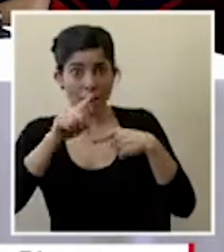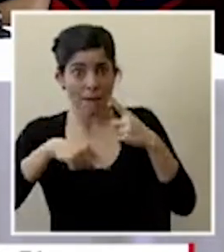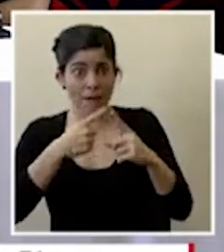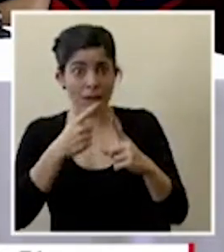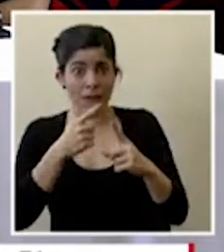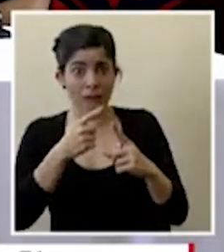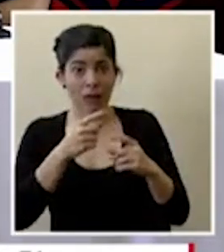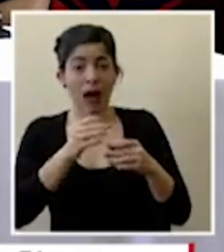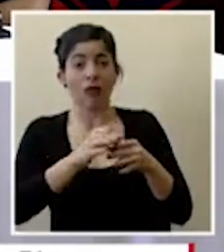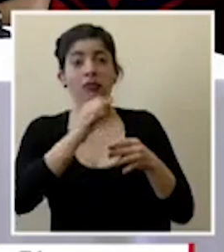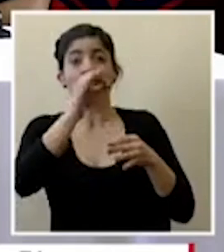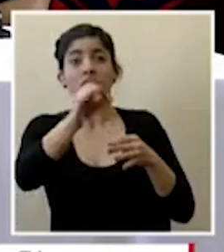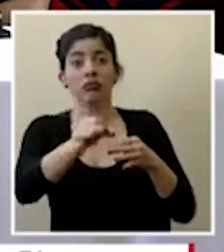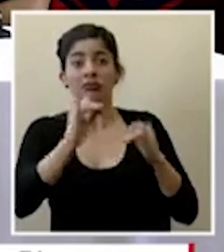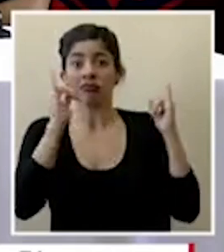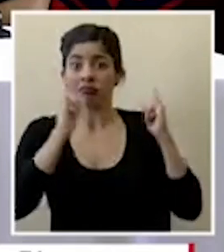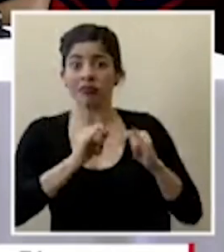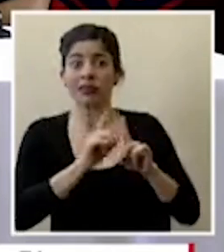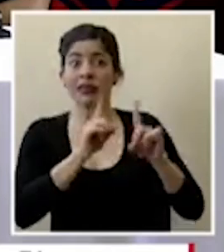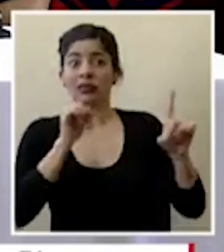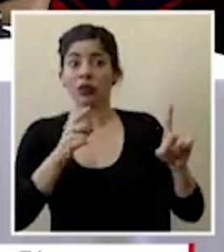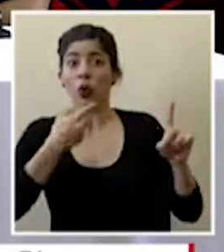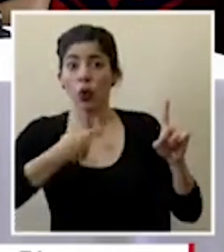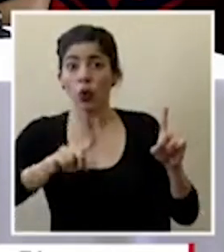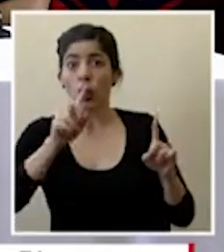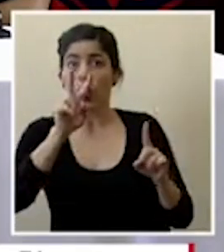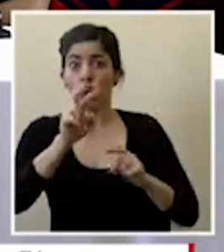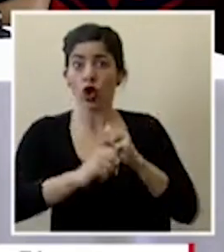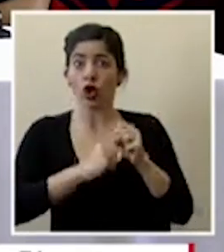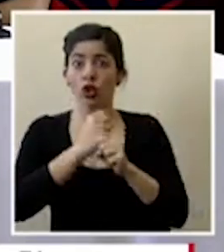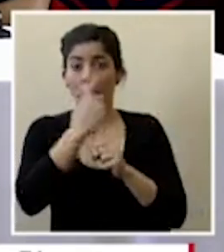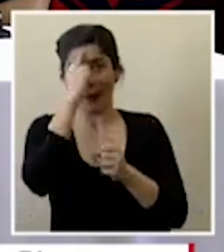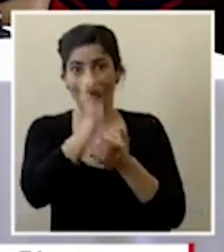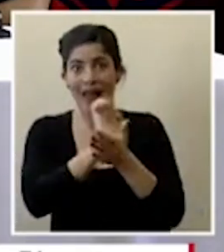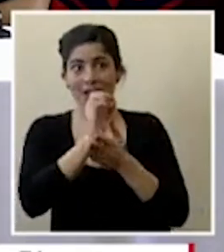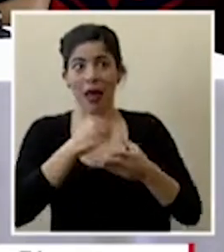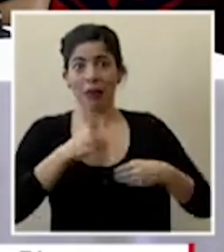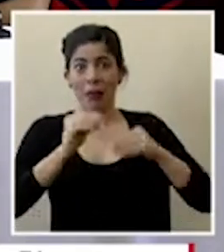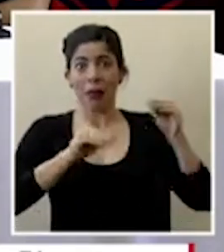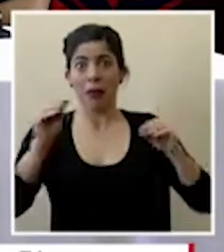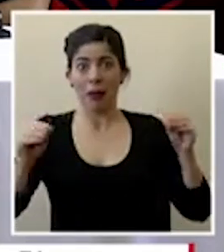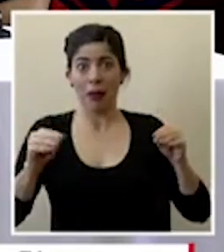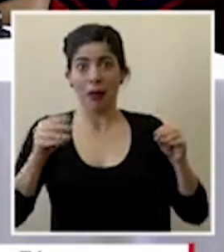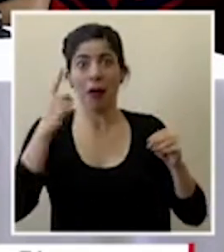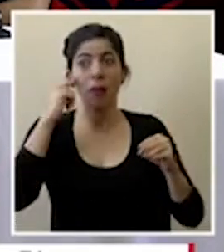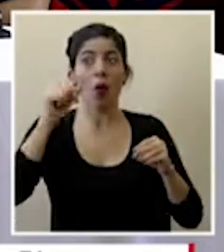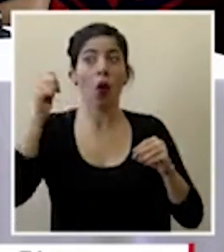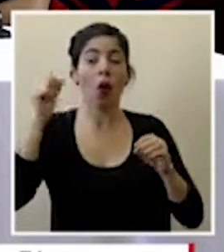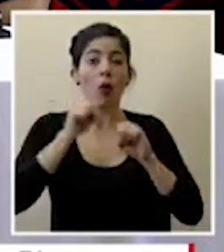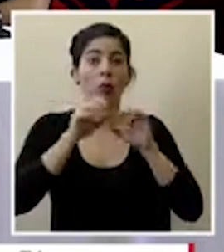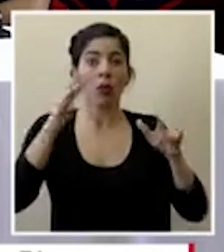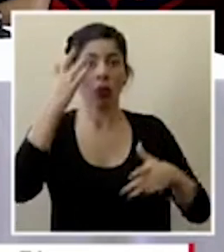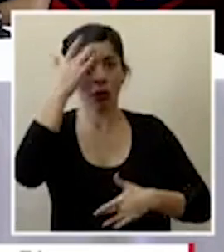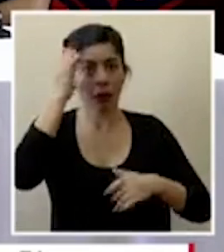extender ese distanciamiento durante dos años y evitar contagios masivos dependiendo de los demás olas que se vengan